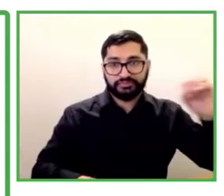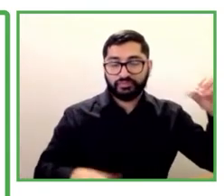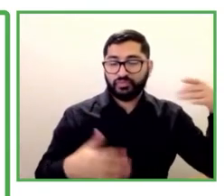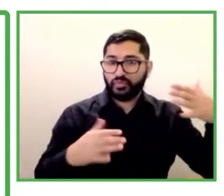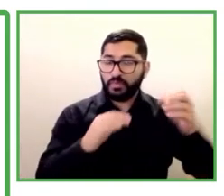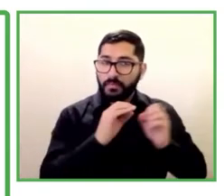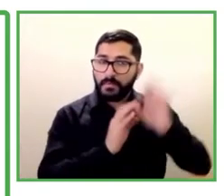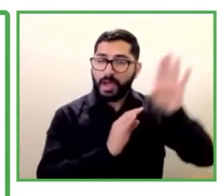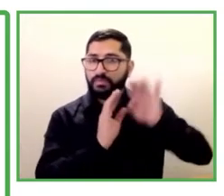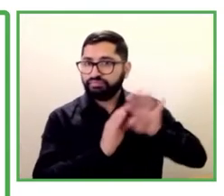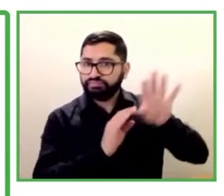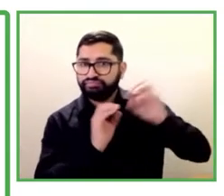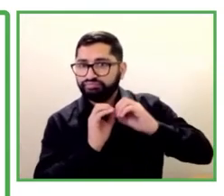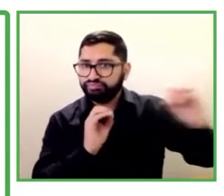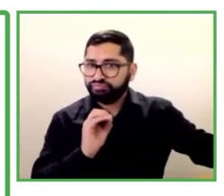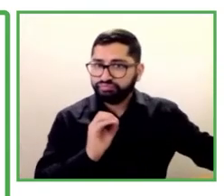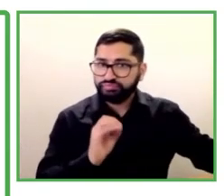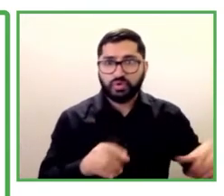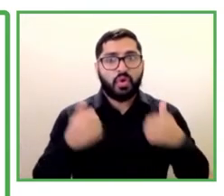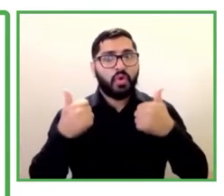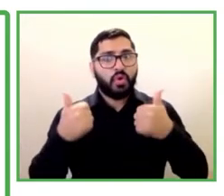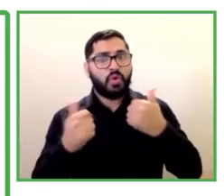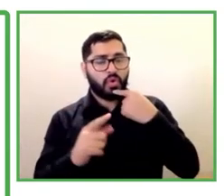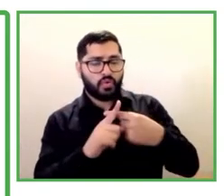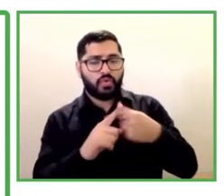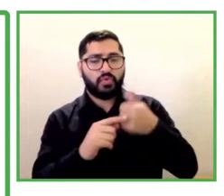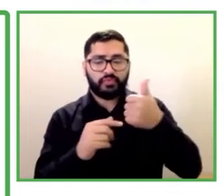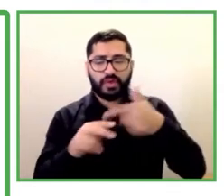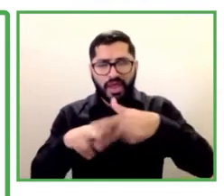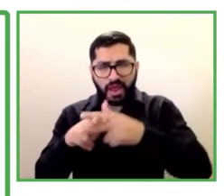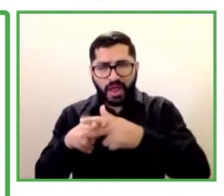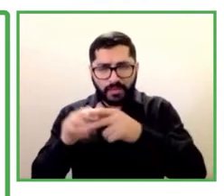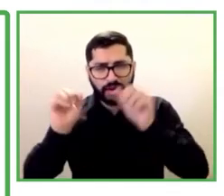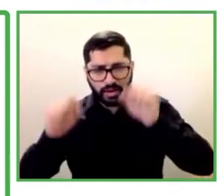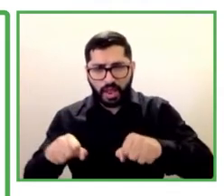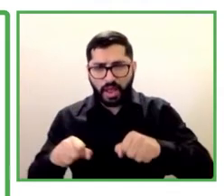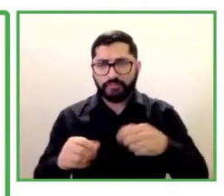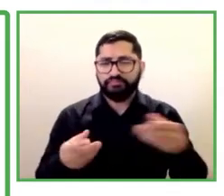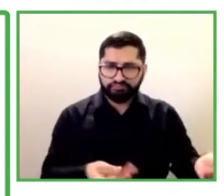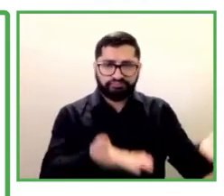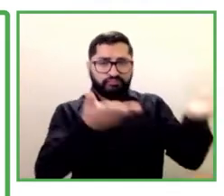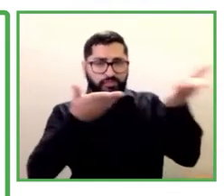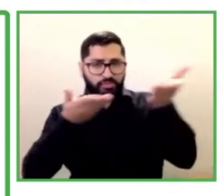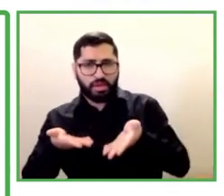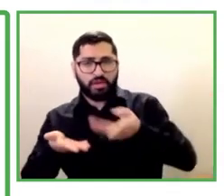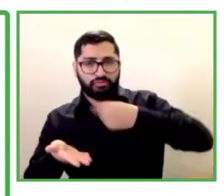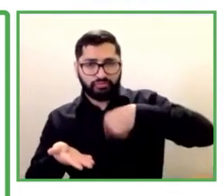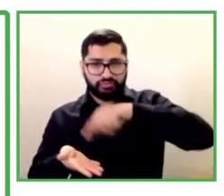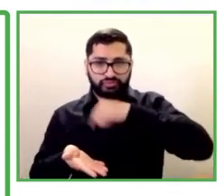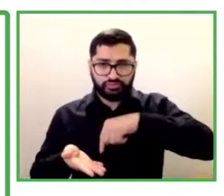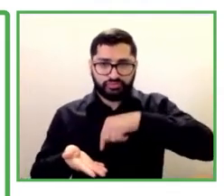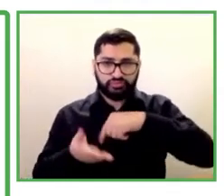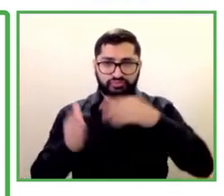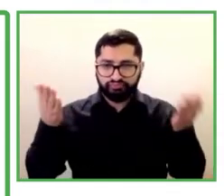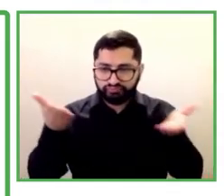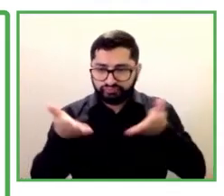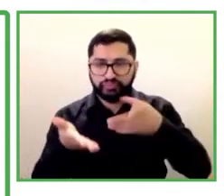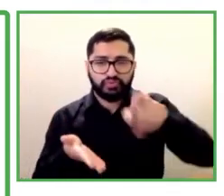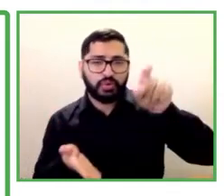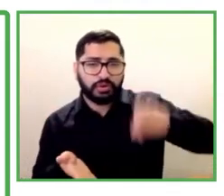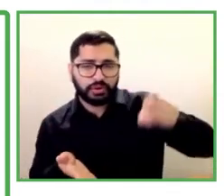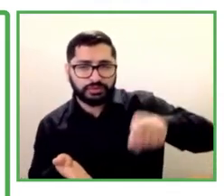rico que nos puede entregar todo lo que necesitamos para tener el éxito y ser socios de